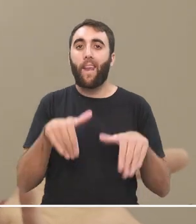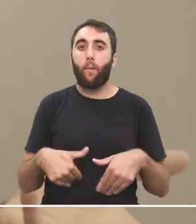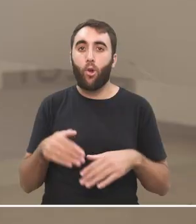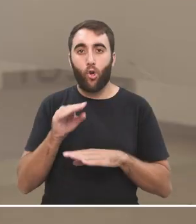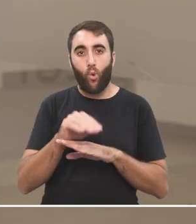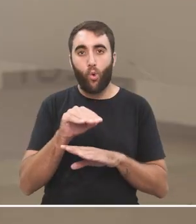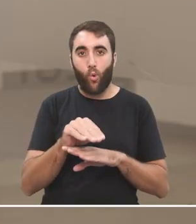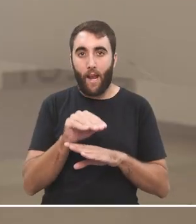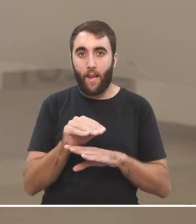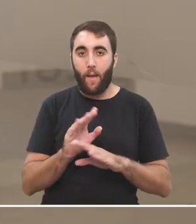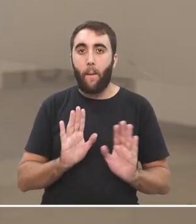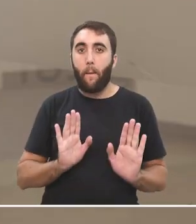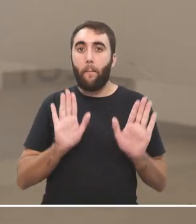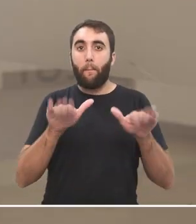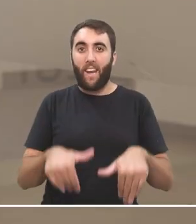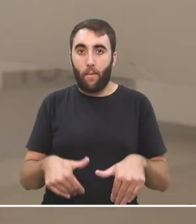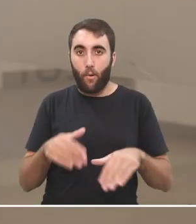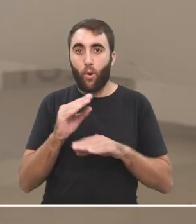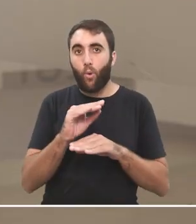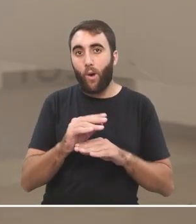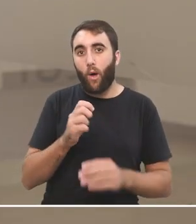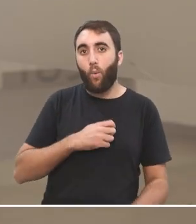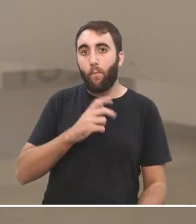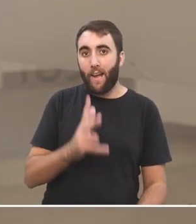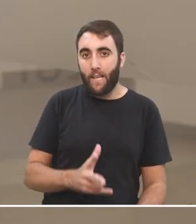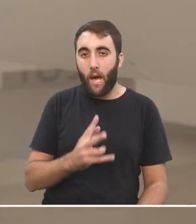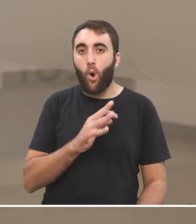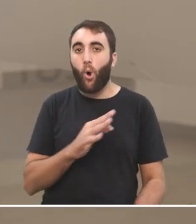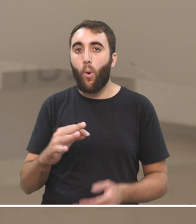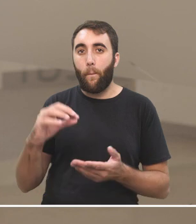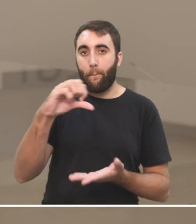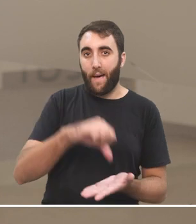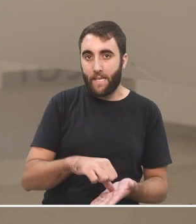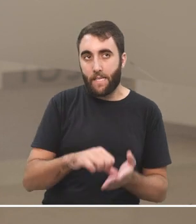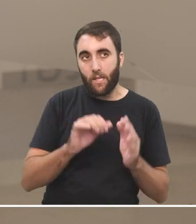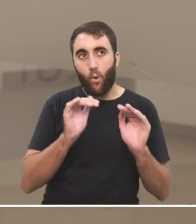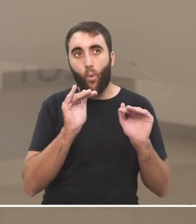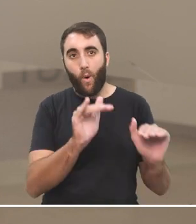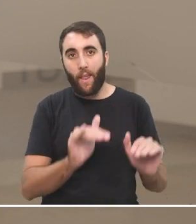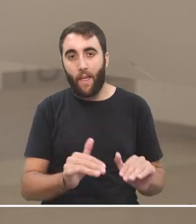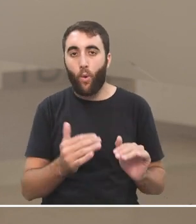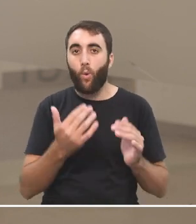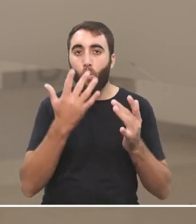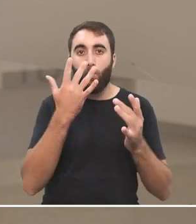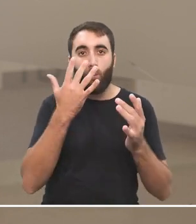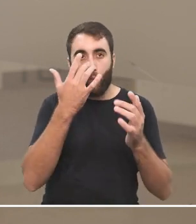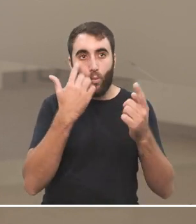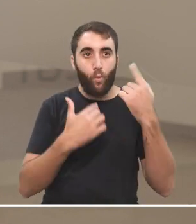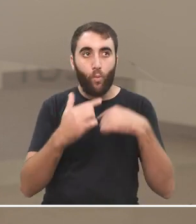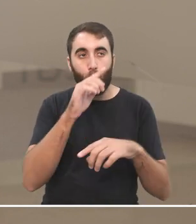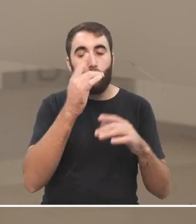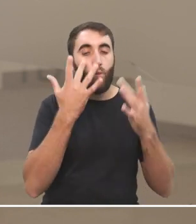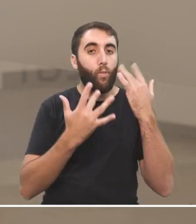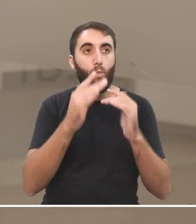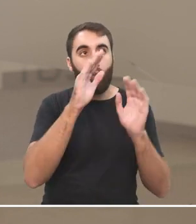cultural, el patrimonio cultural de la humanidad, o de un país, que se guardaba en un museo, y el propio patrimonio